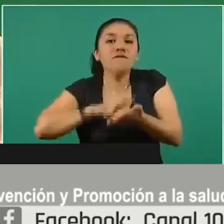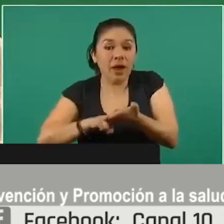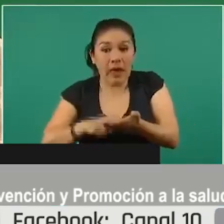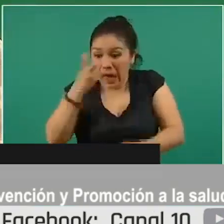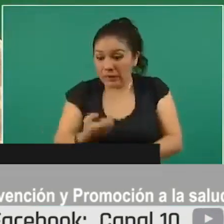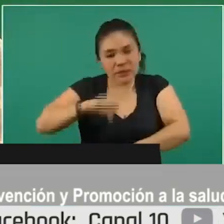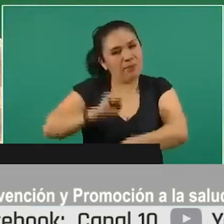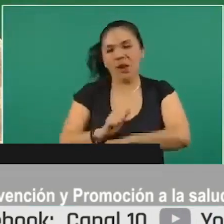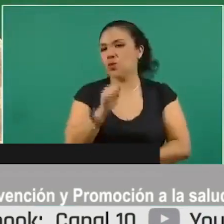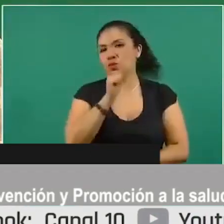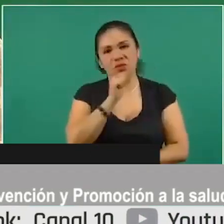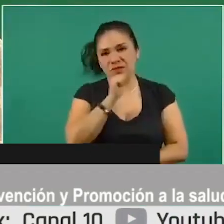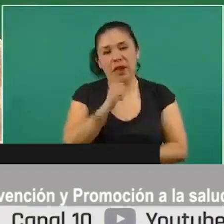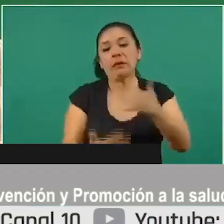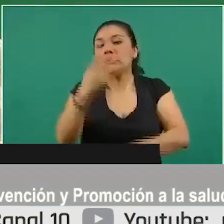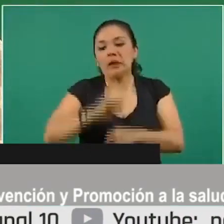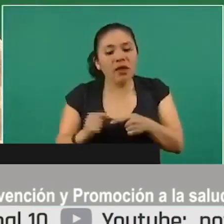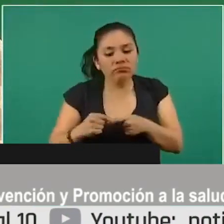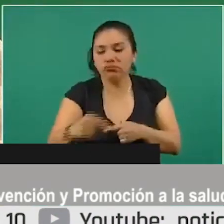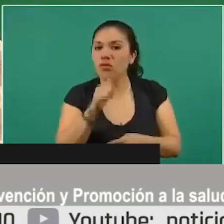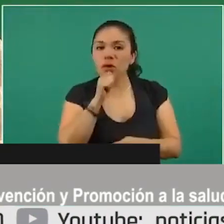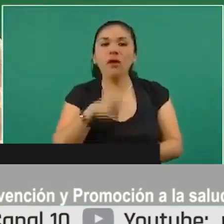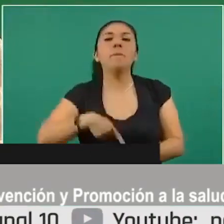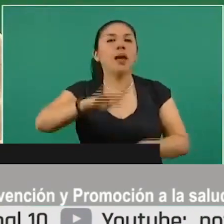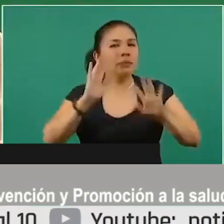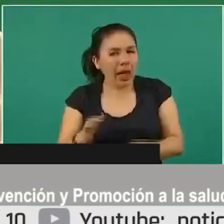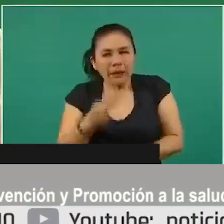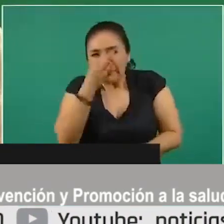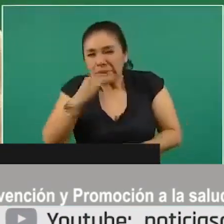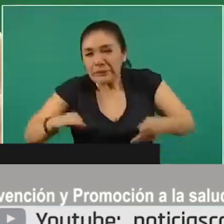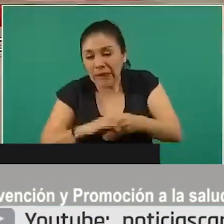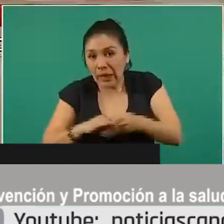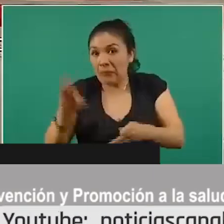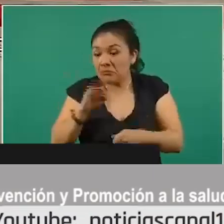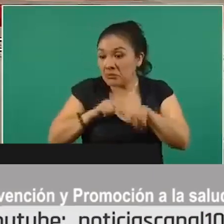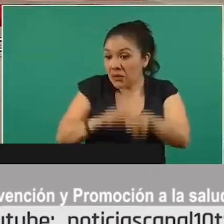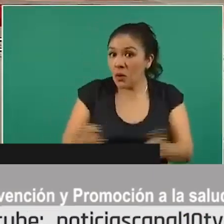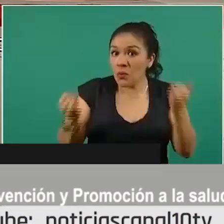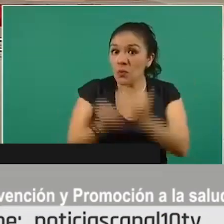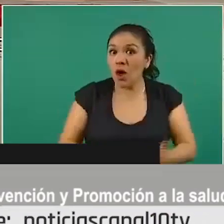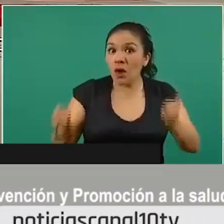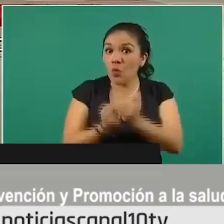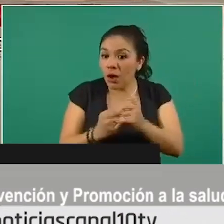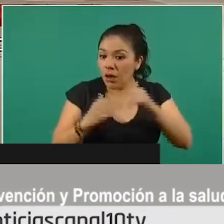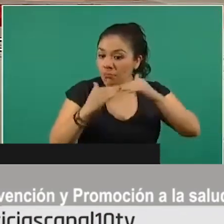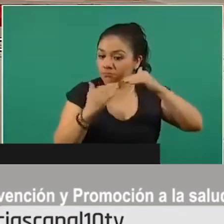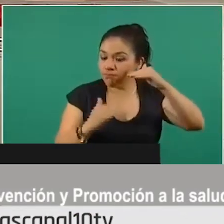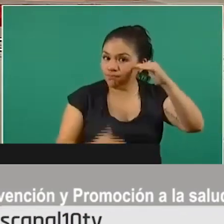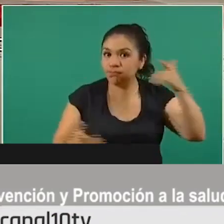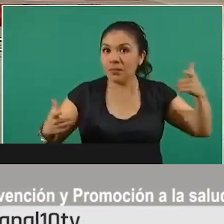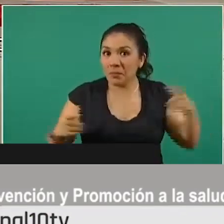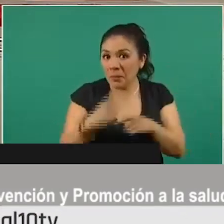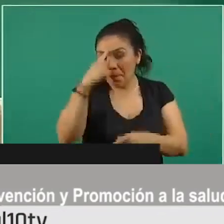no en esta semana o en esta quincena, pero están ya muy cerca. Si la tendencia se mantiene, si se mantiene esta estabilidad,